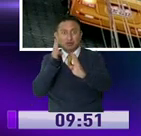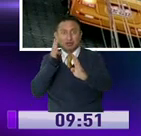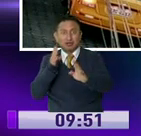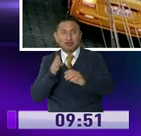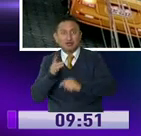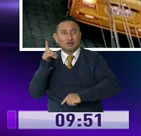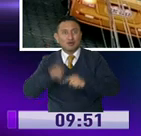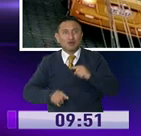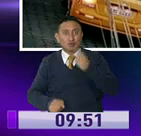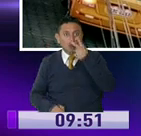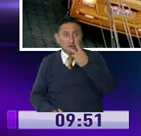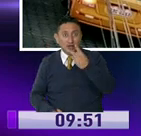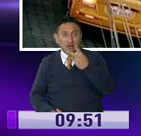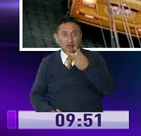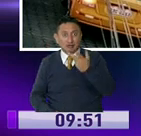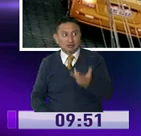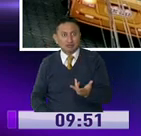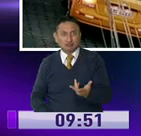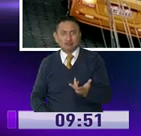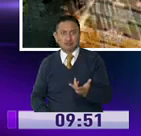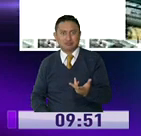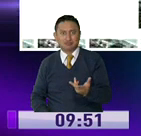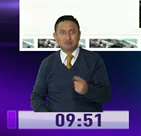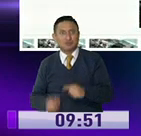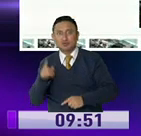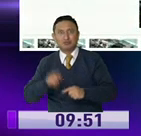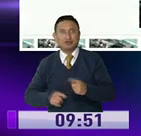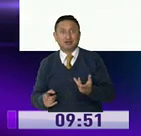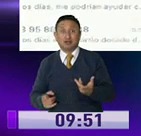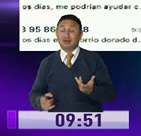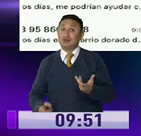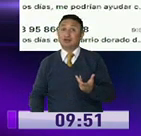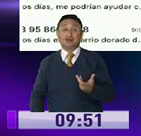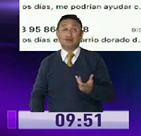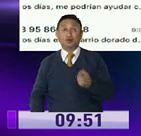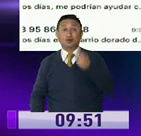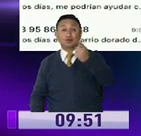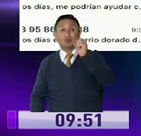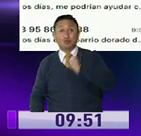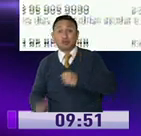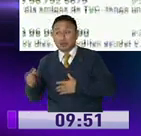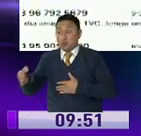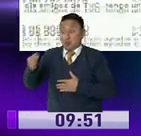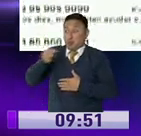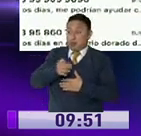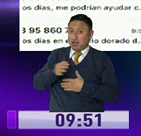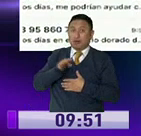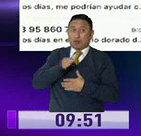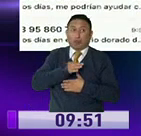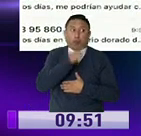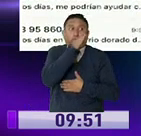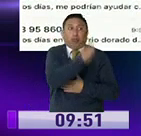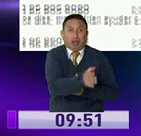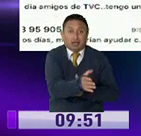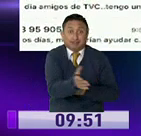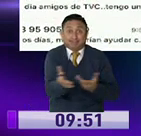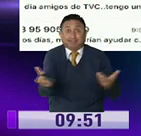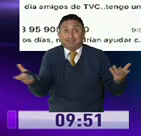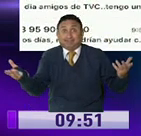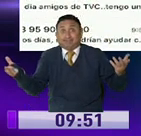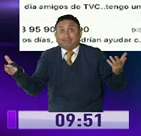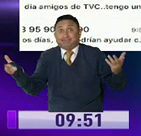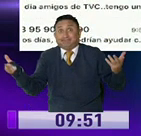No puede existir aglomeraciones, señores. Increíble. Usted puede contagiarse ahí. Increíble. ¿Qué le puedo decir?